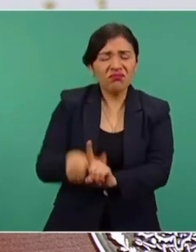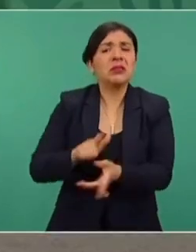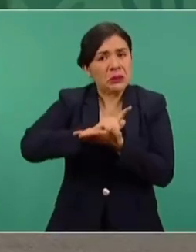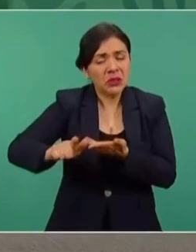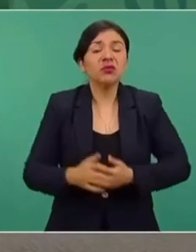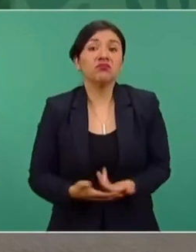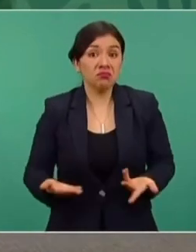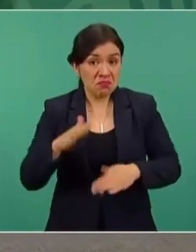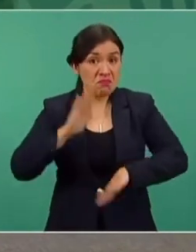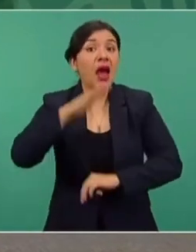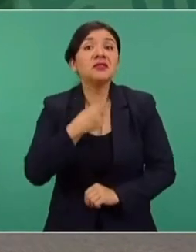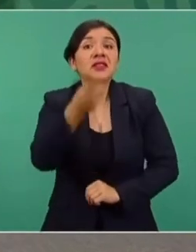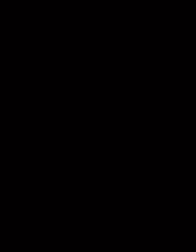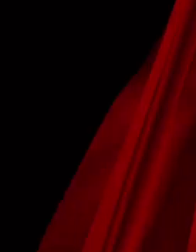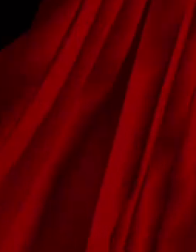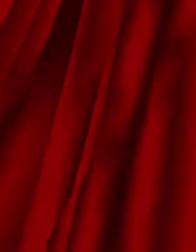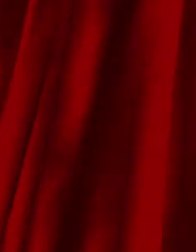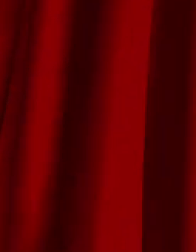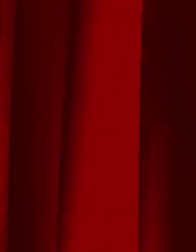¿Tengo que decir más?